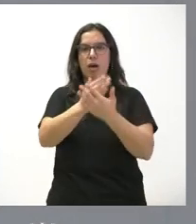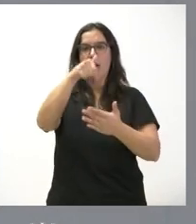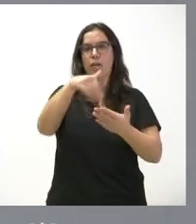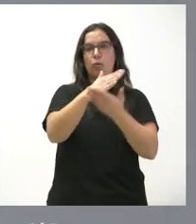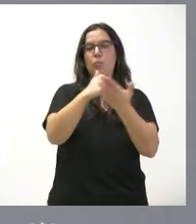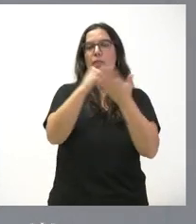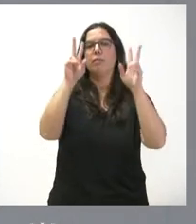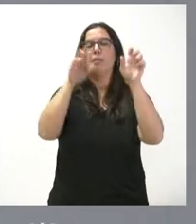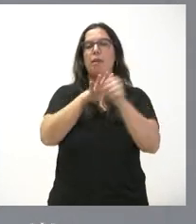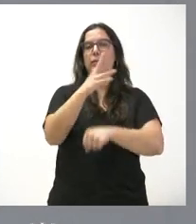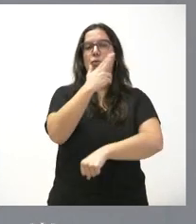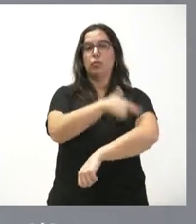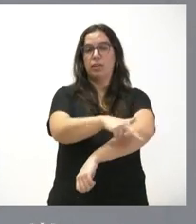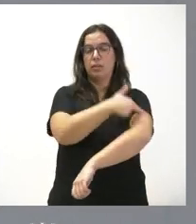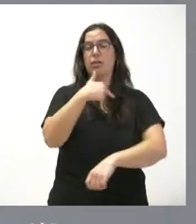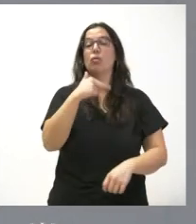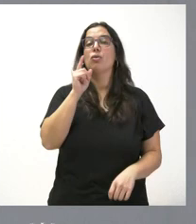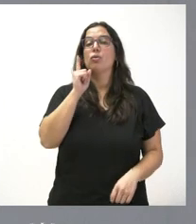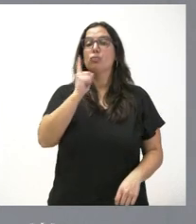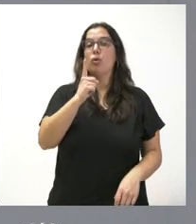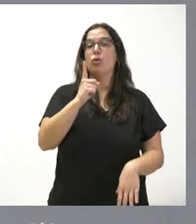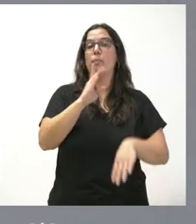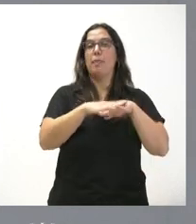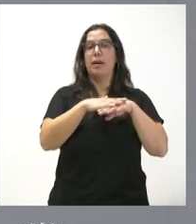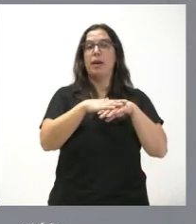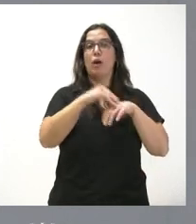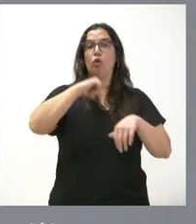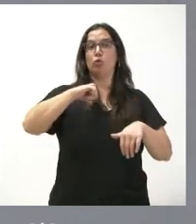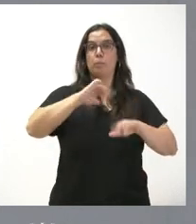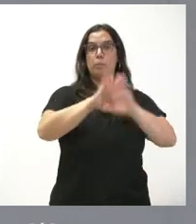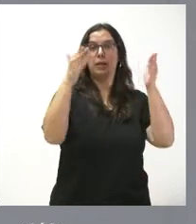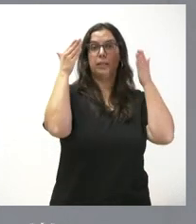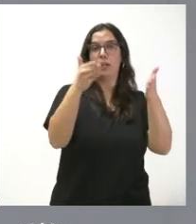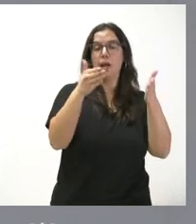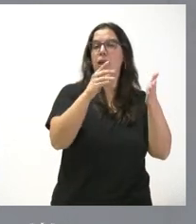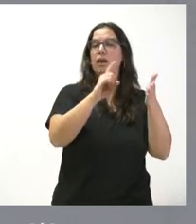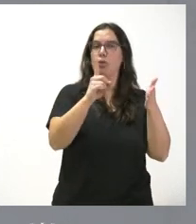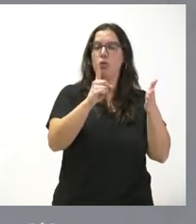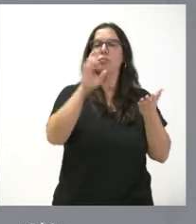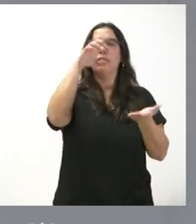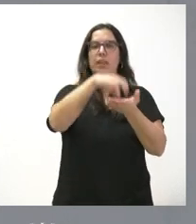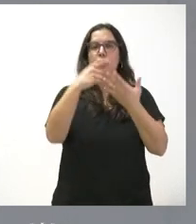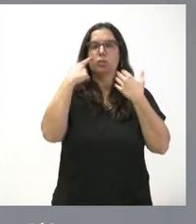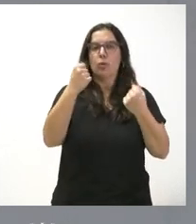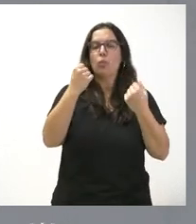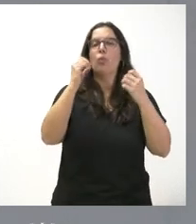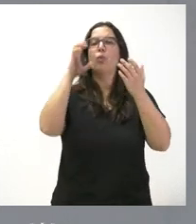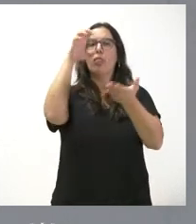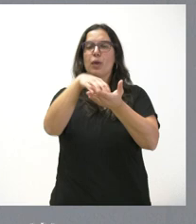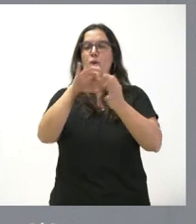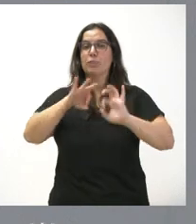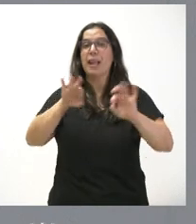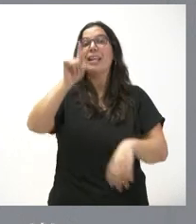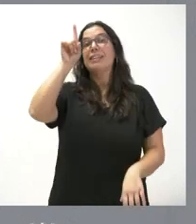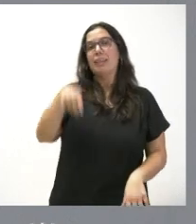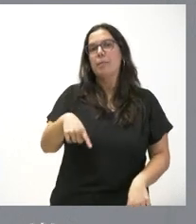autónoma, el ámbito sanitario, no solamente en las infraestructuras hospitalarias, en los centros de salud, en centros de especialidades, sino también en el ámbito